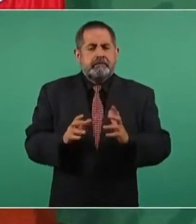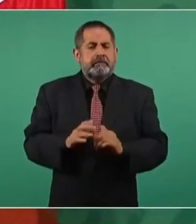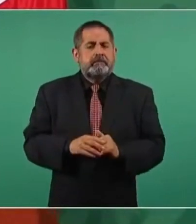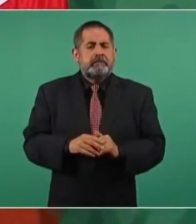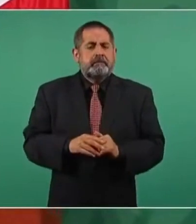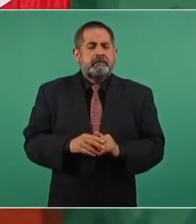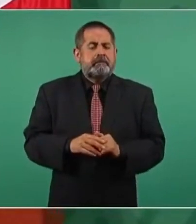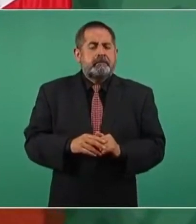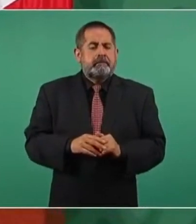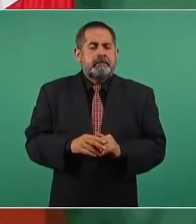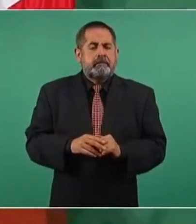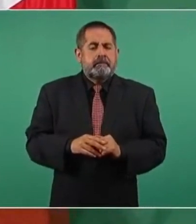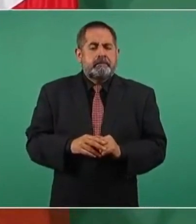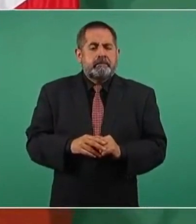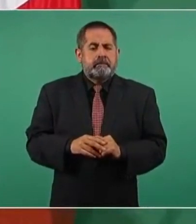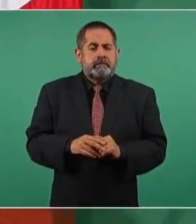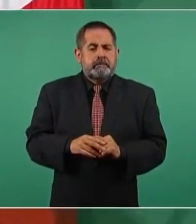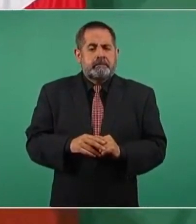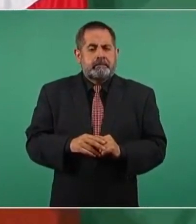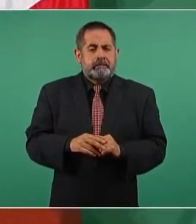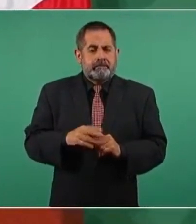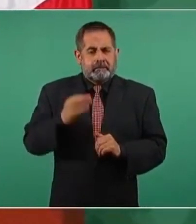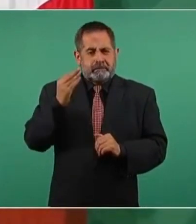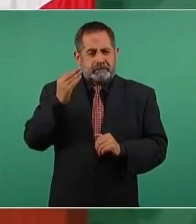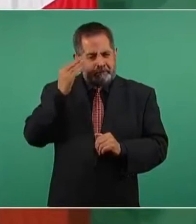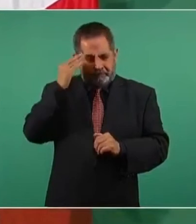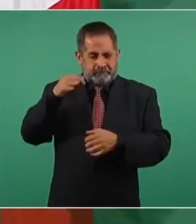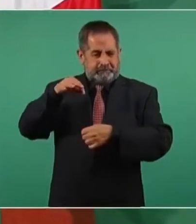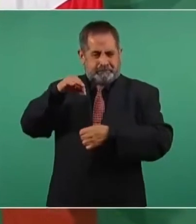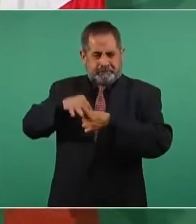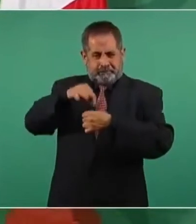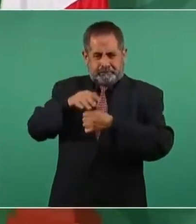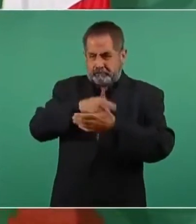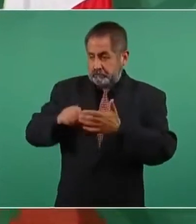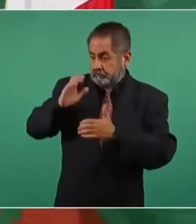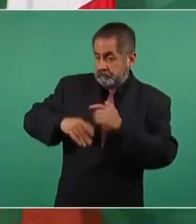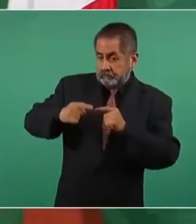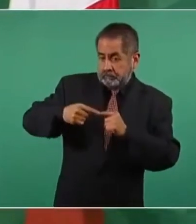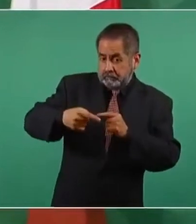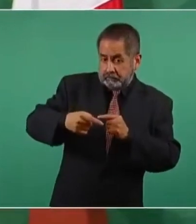la etapa postelectoral y ya